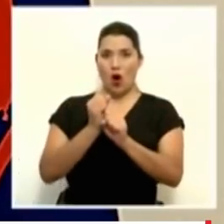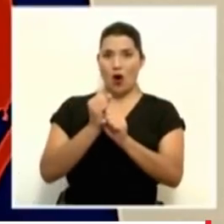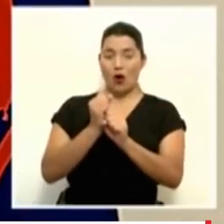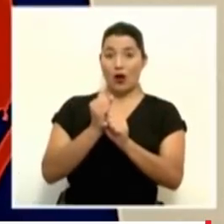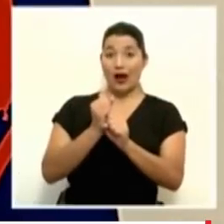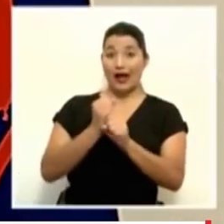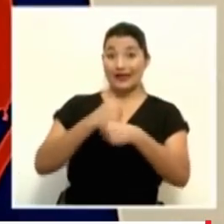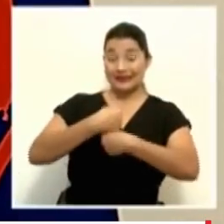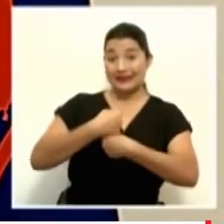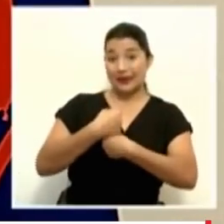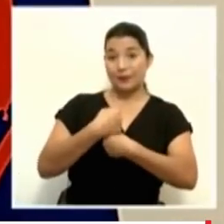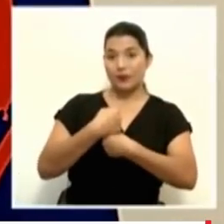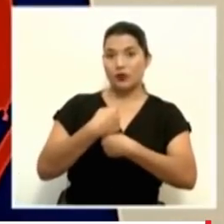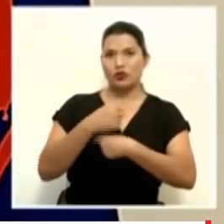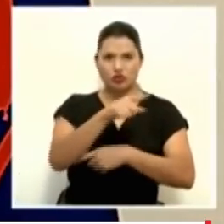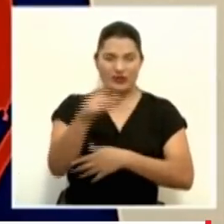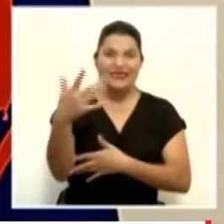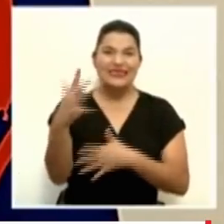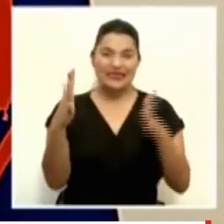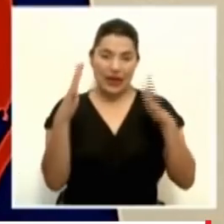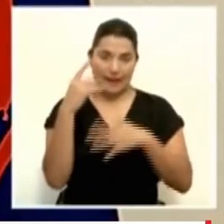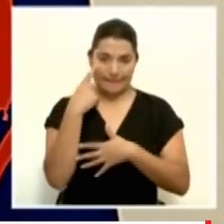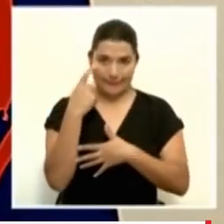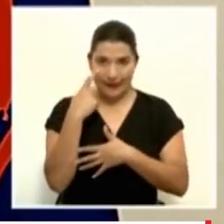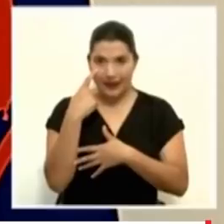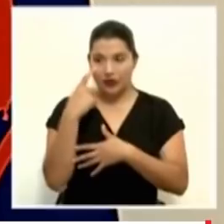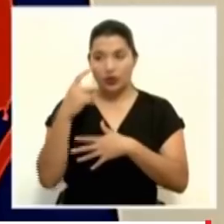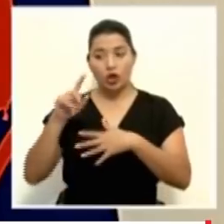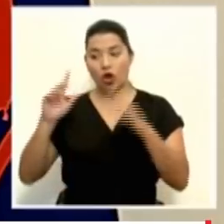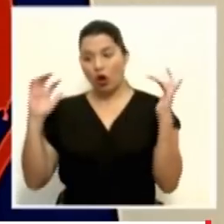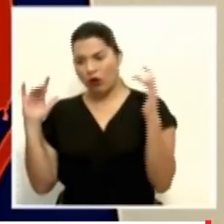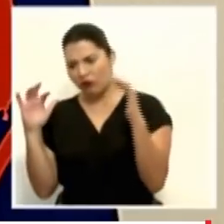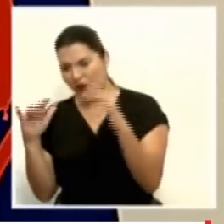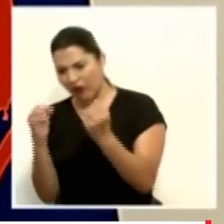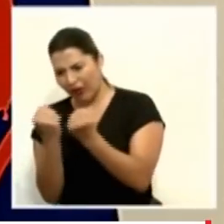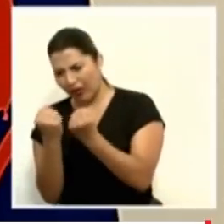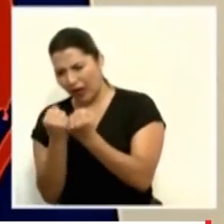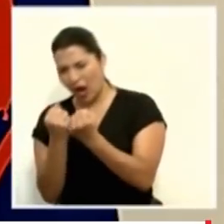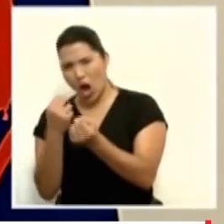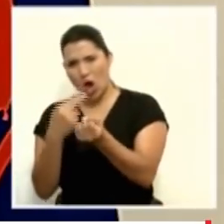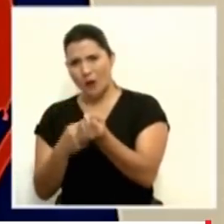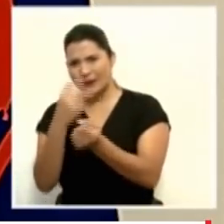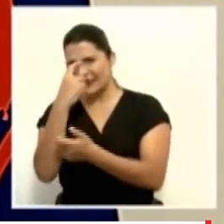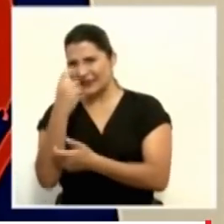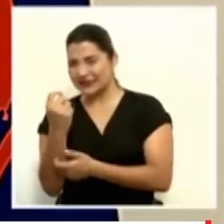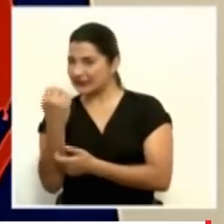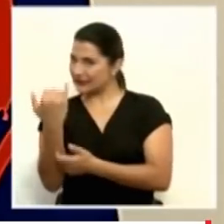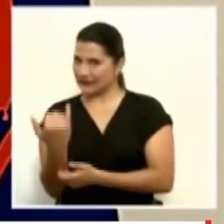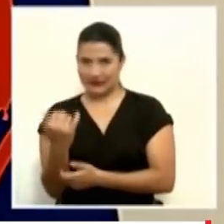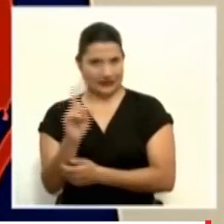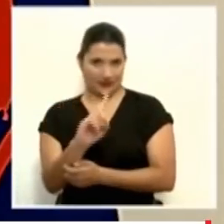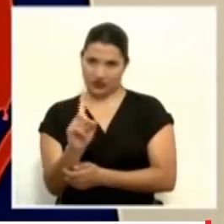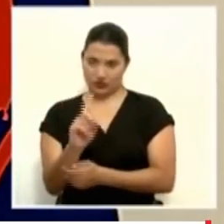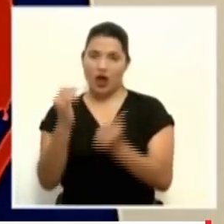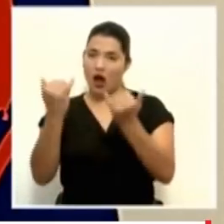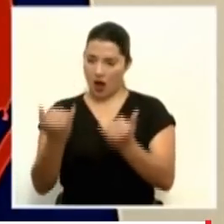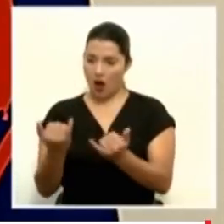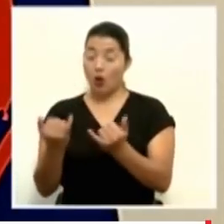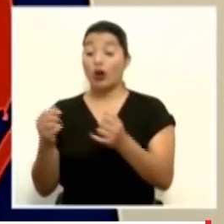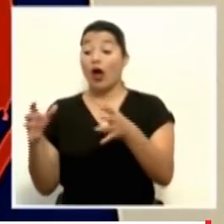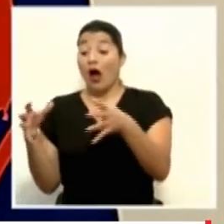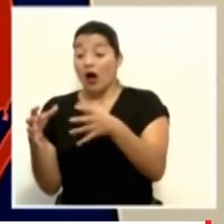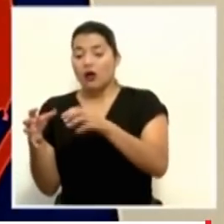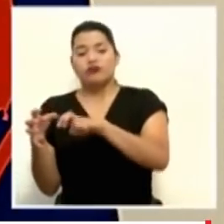pacientes, por ejemplo, ya vimos un balance mucho más equitativo en cuidados intensivos donde se